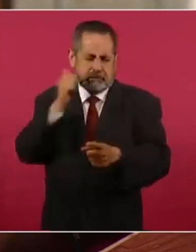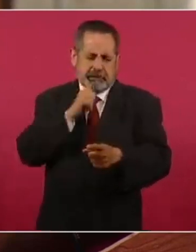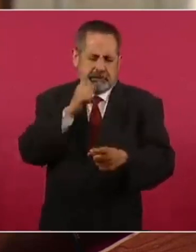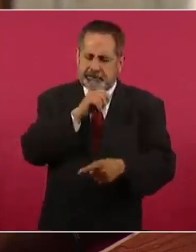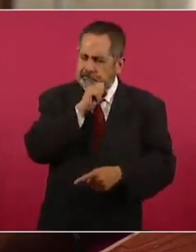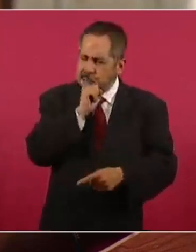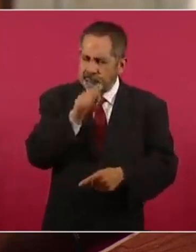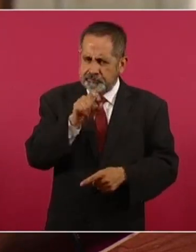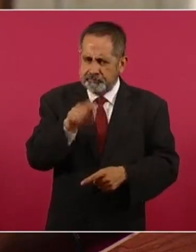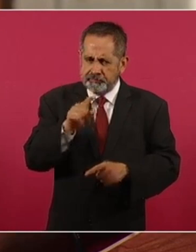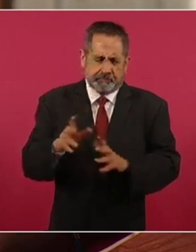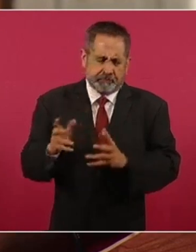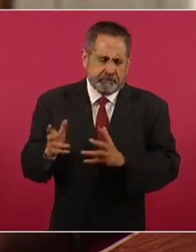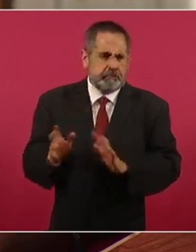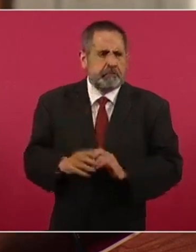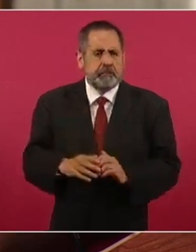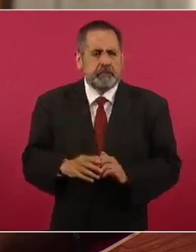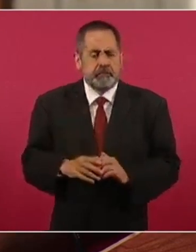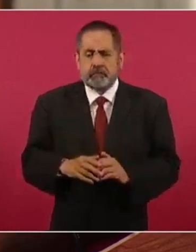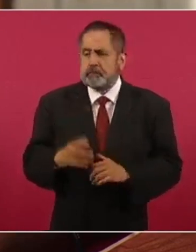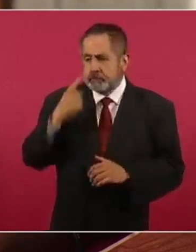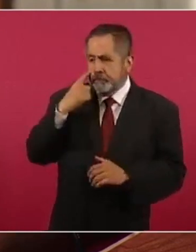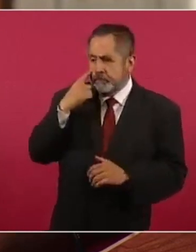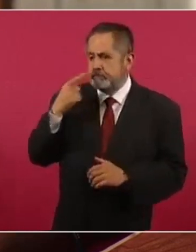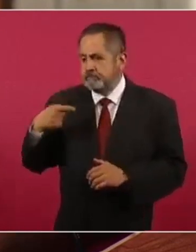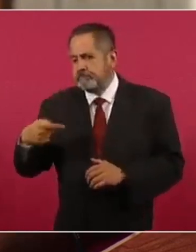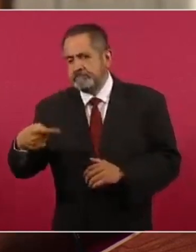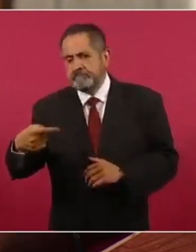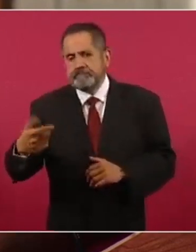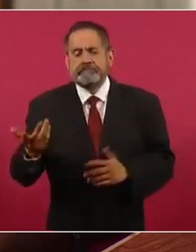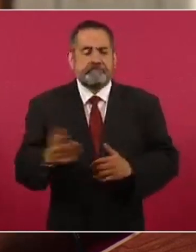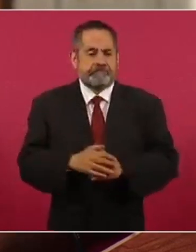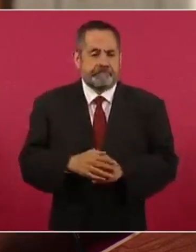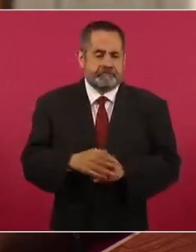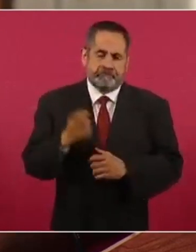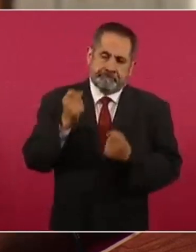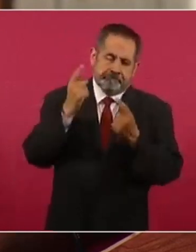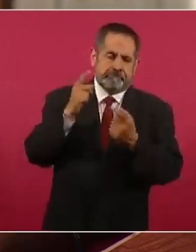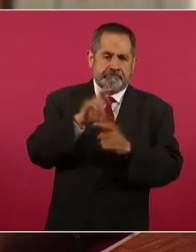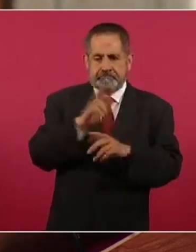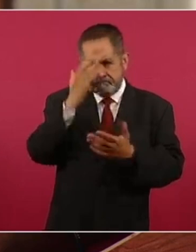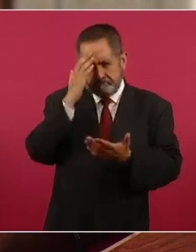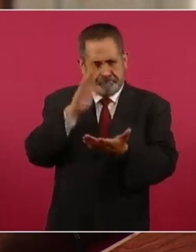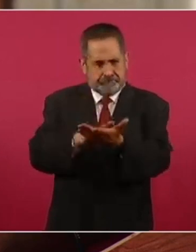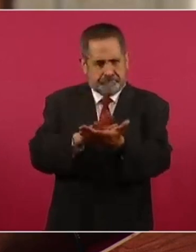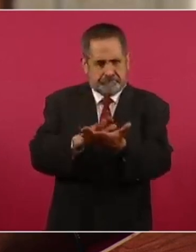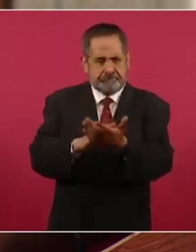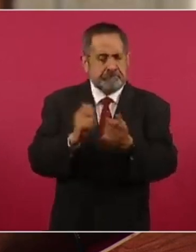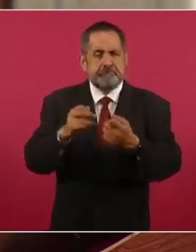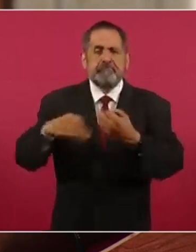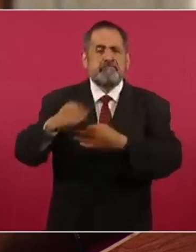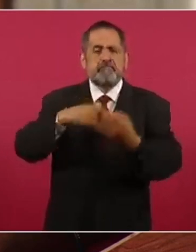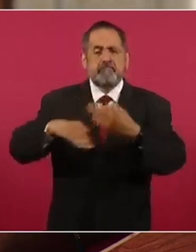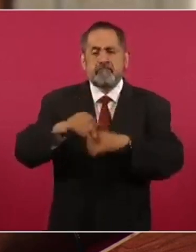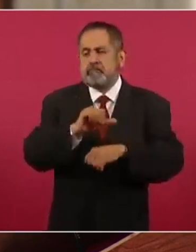hay que darle seguimiento un reconocimiento pues a todos a